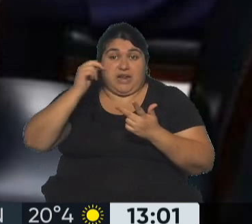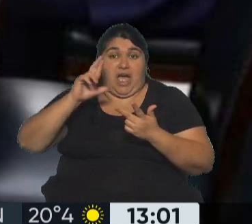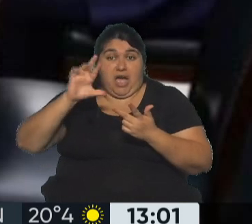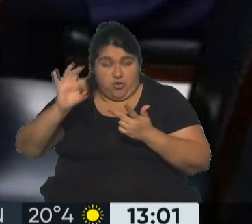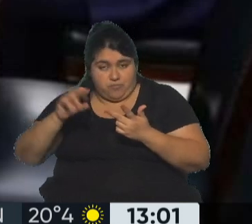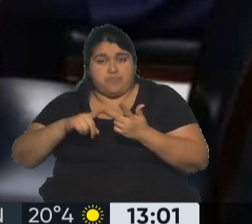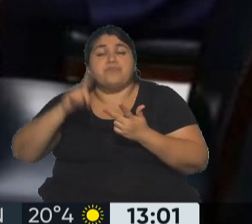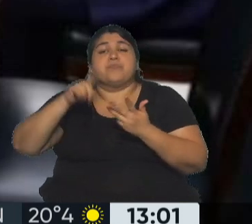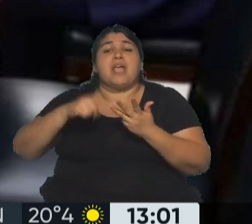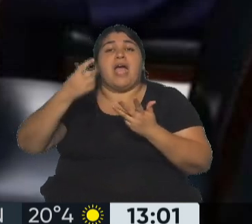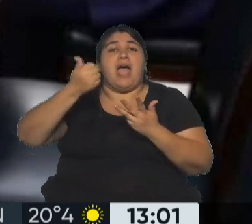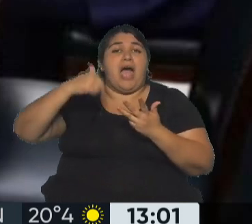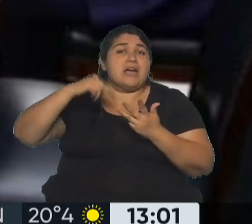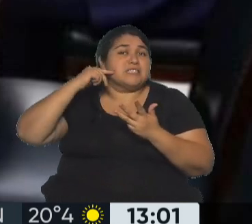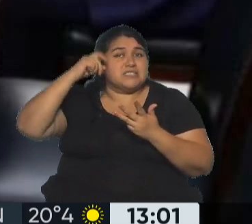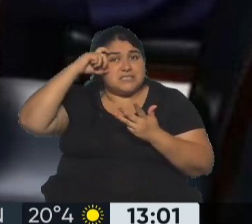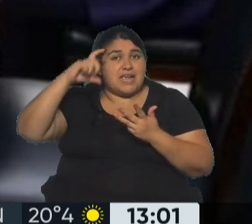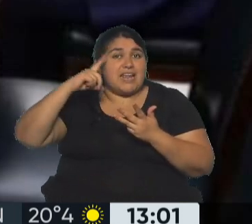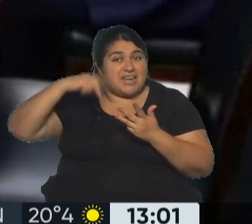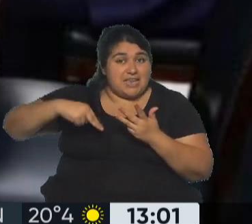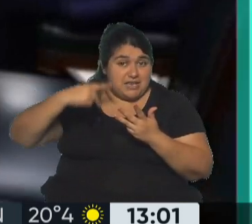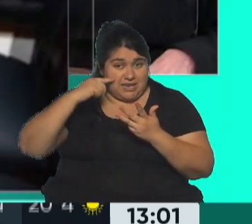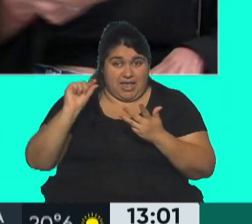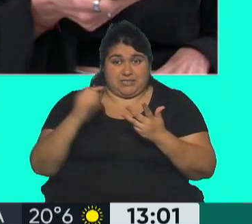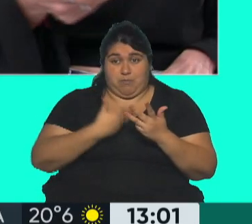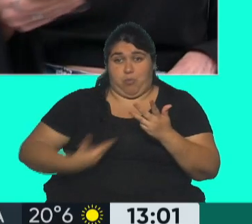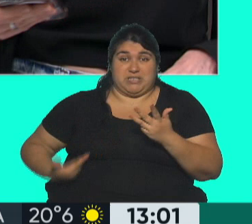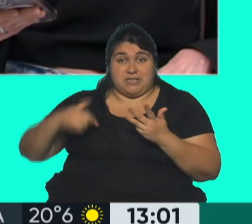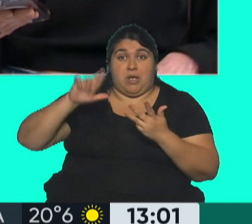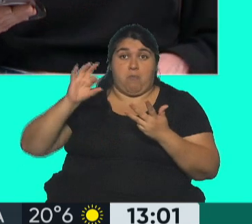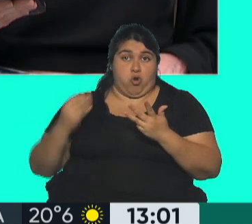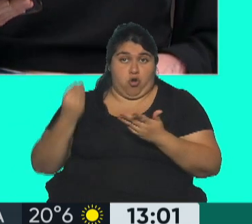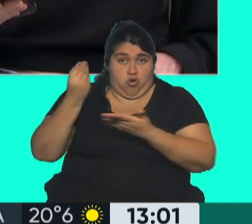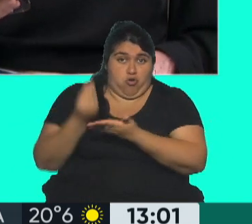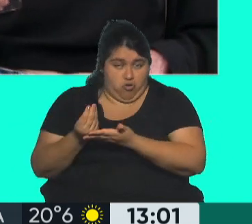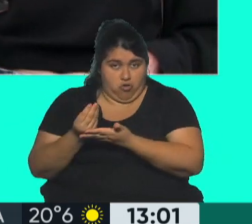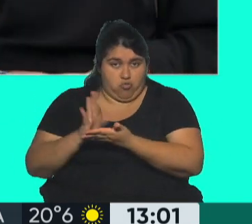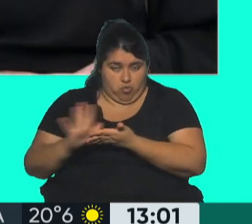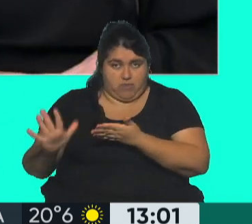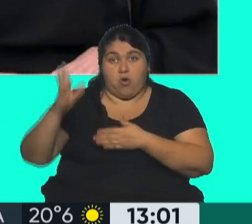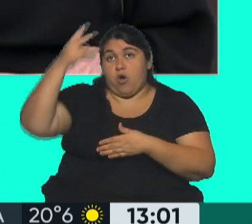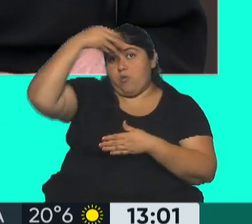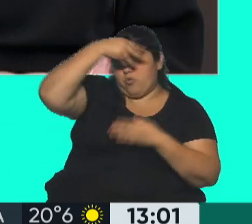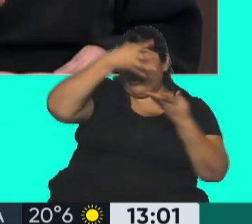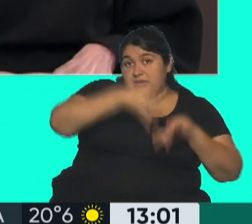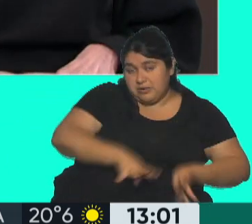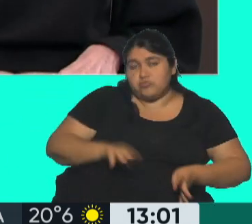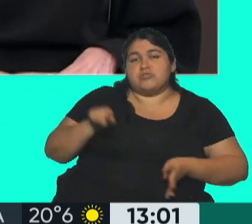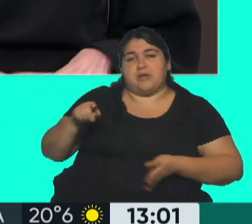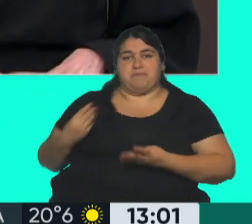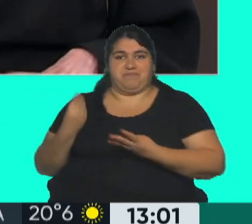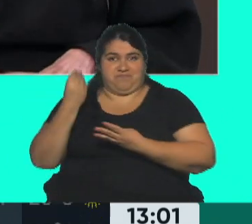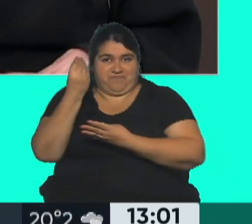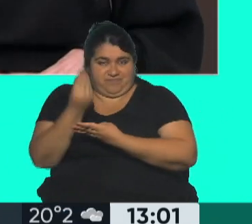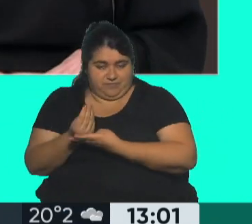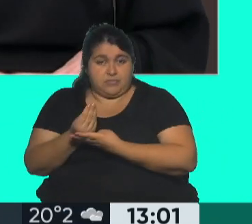Federico Angelini, que asumió recientemente como presidente del PRO después de la renuncia de Patricia Bullrich. Gerardo